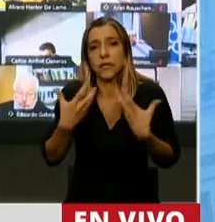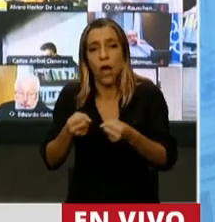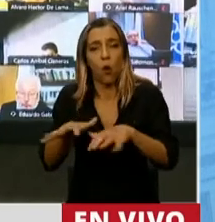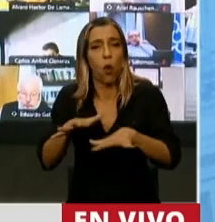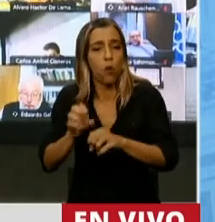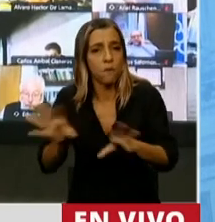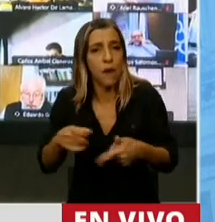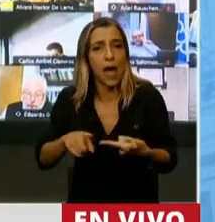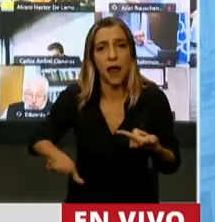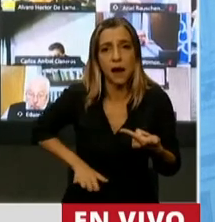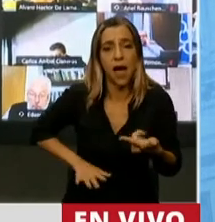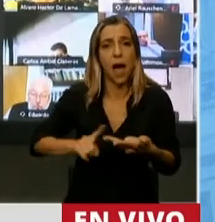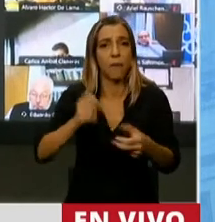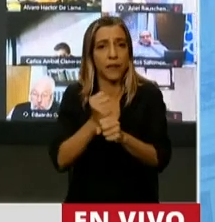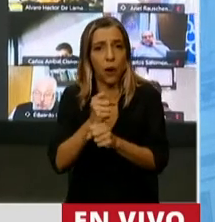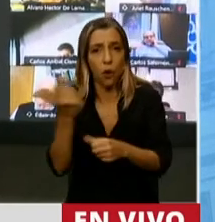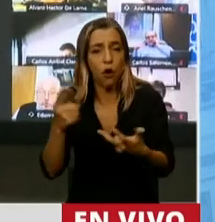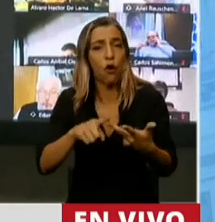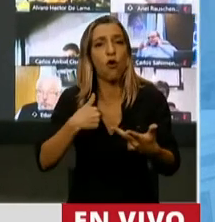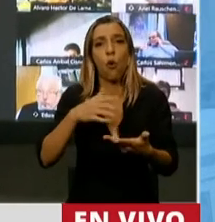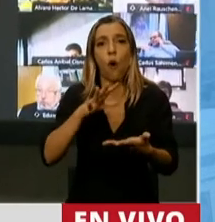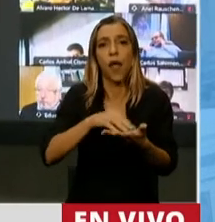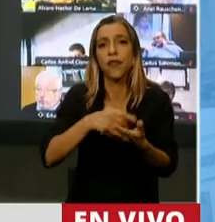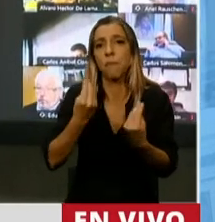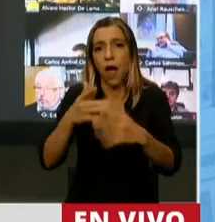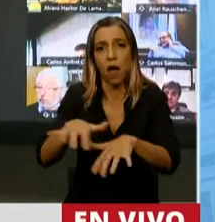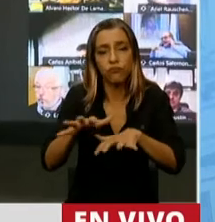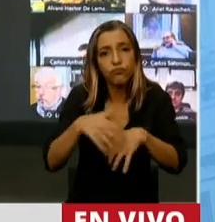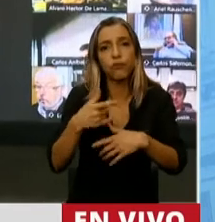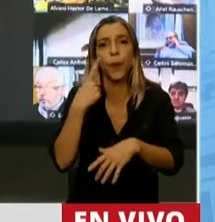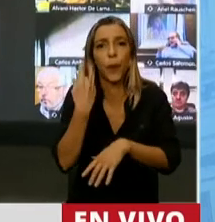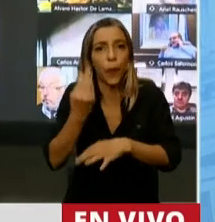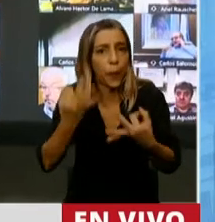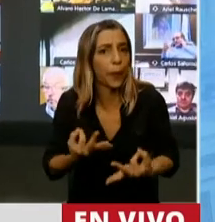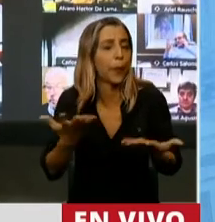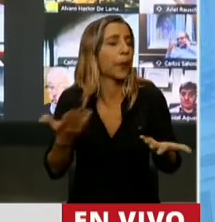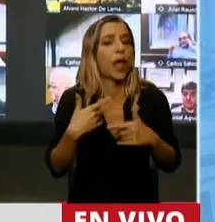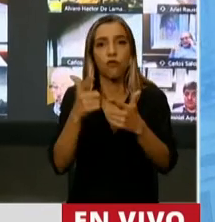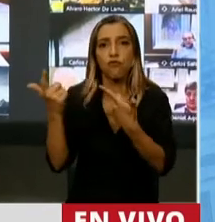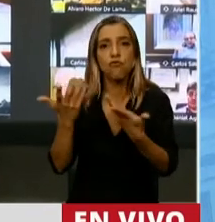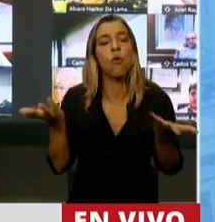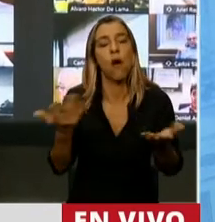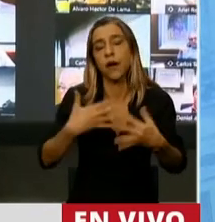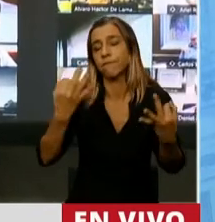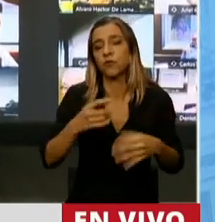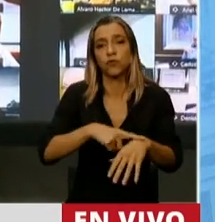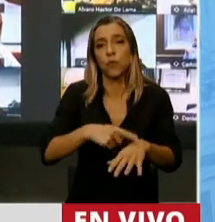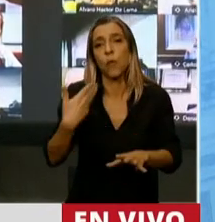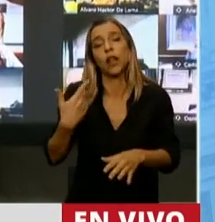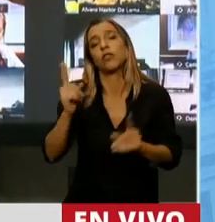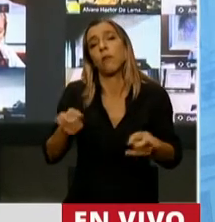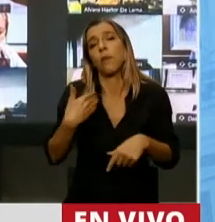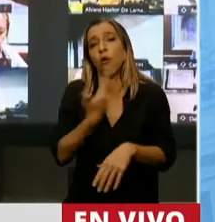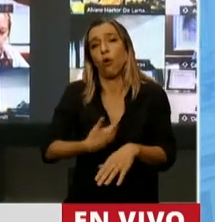el hambre, la desocupación y la falta de tierra para trabajar y vivir un sector de oligarca imperialista a través de Macri